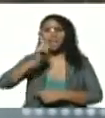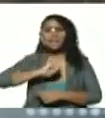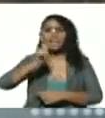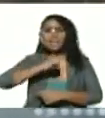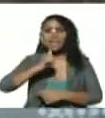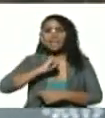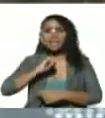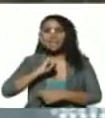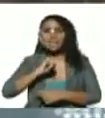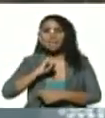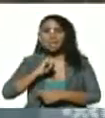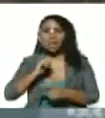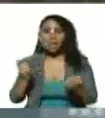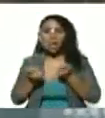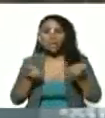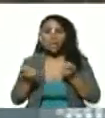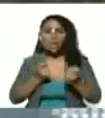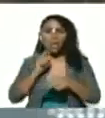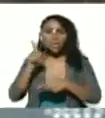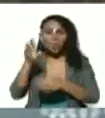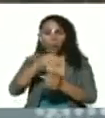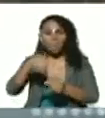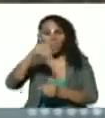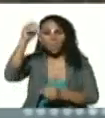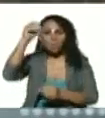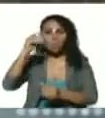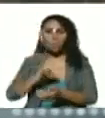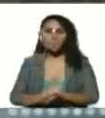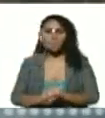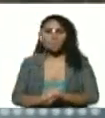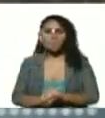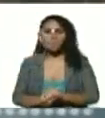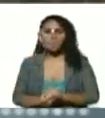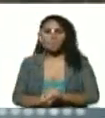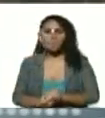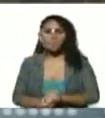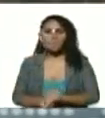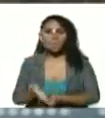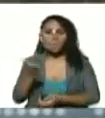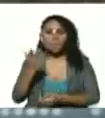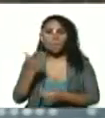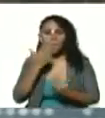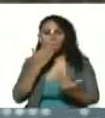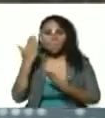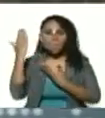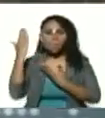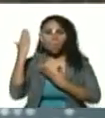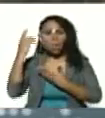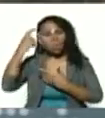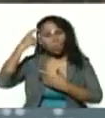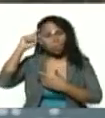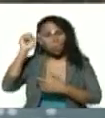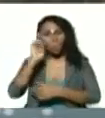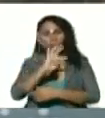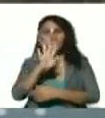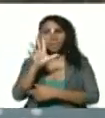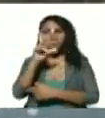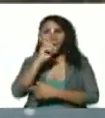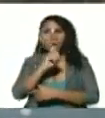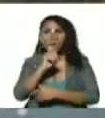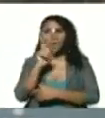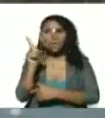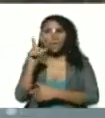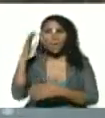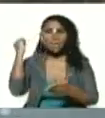indomable y con su espíritu inmortal vamos a recordar a Jorge a 45 años de su